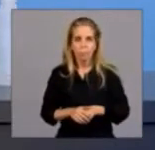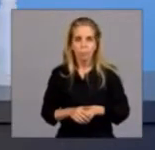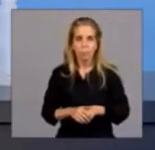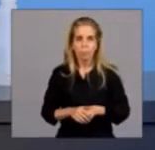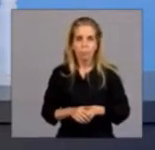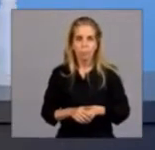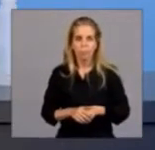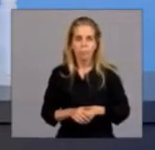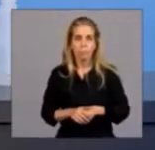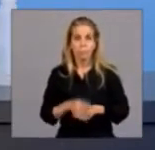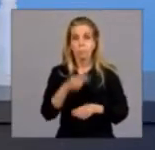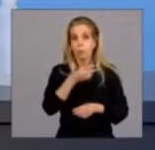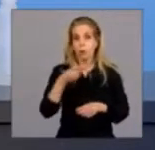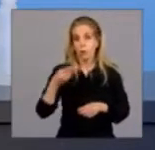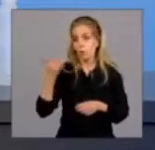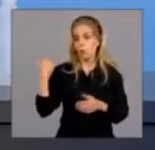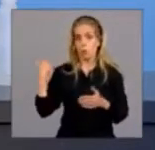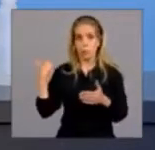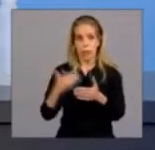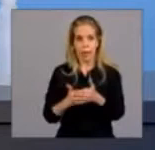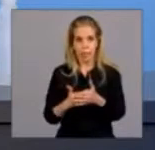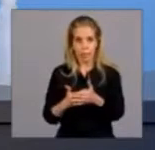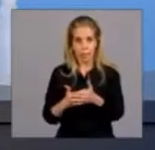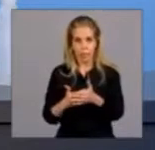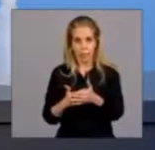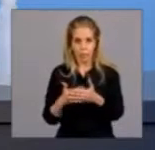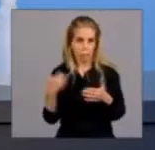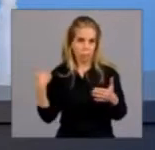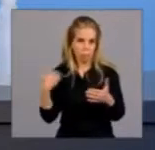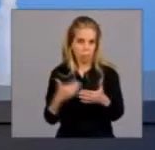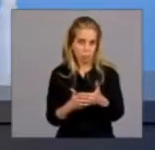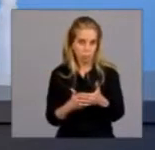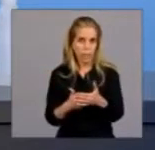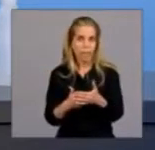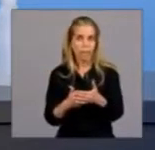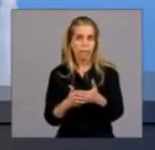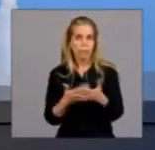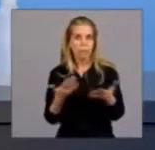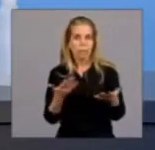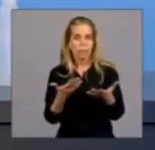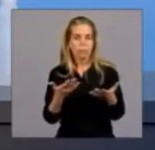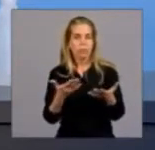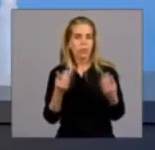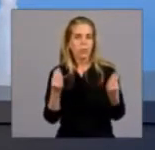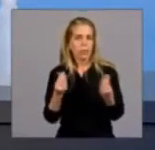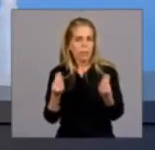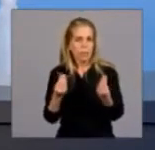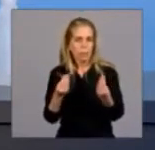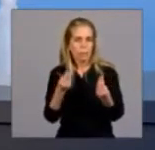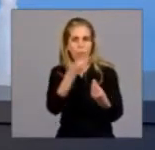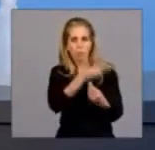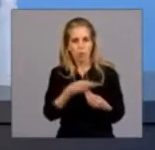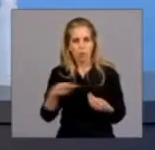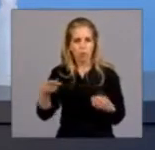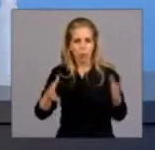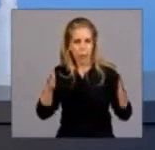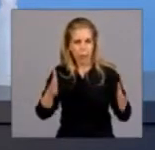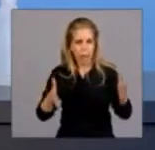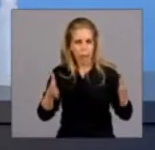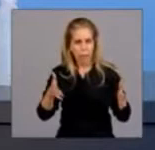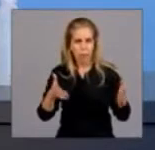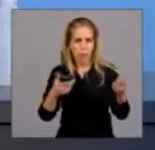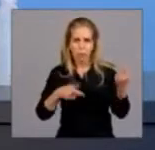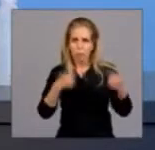han pasado dos semanas y hemos encontrado o han pasado distintas